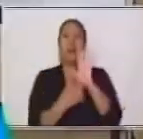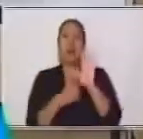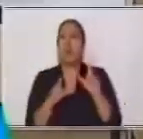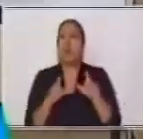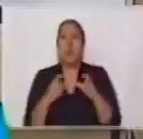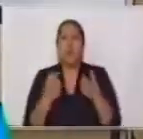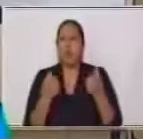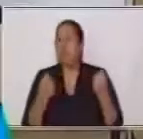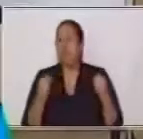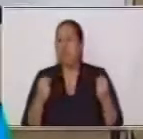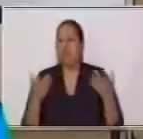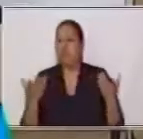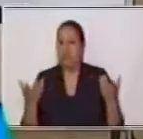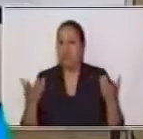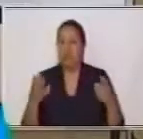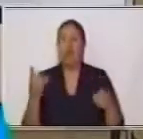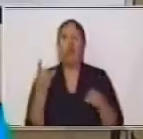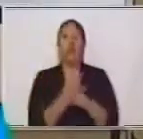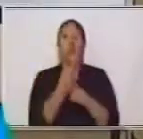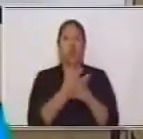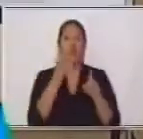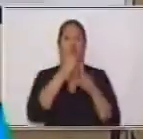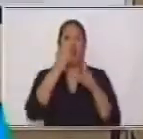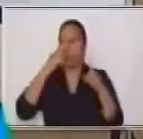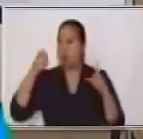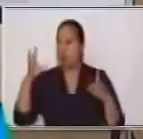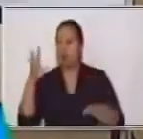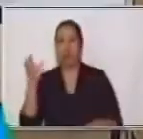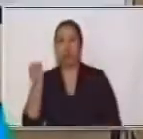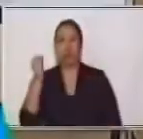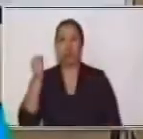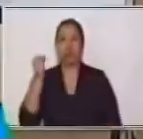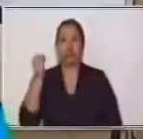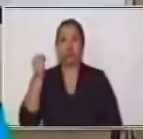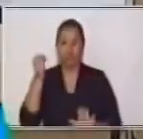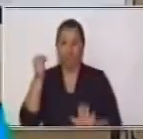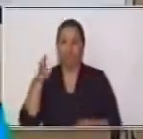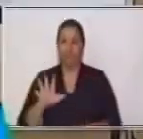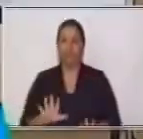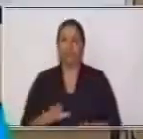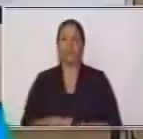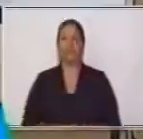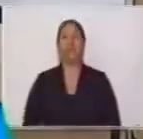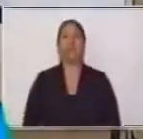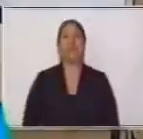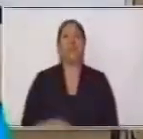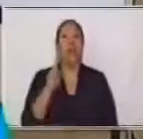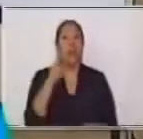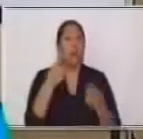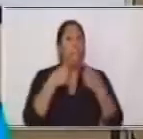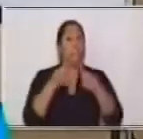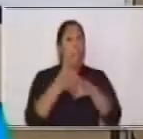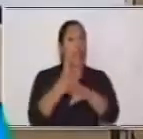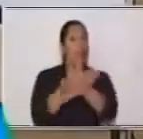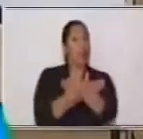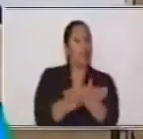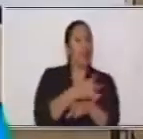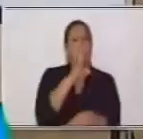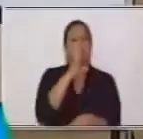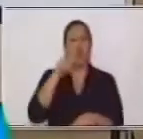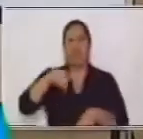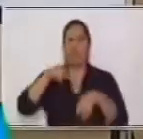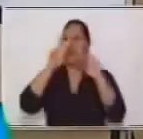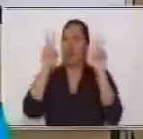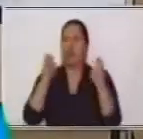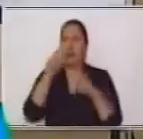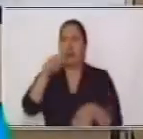de utilizar una oración yuxtapuesta. Pero, antes de hablar sobre el tema de oraciones yuxtapuestas, vamos